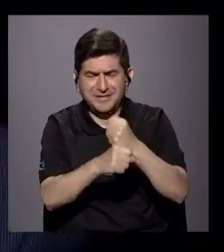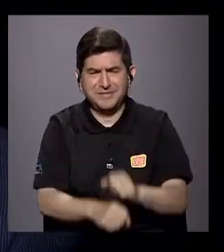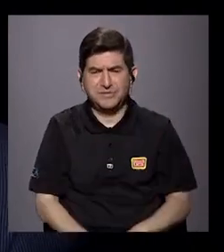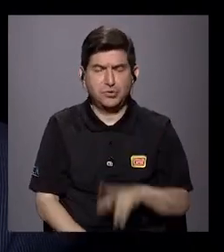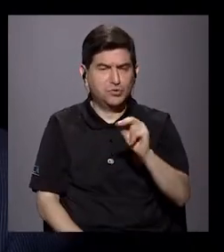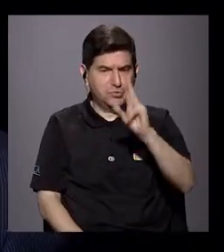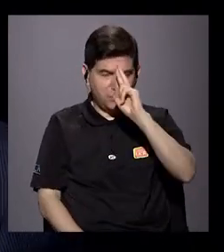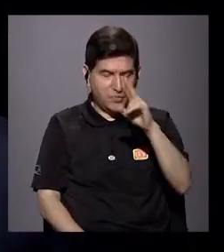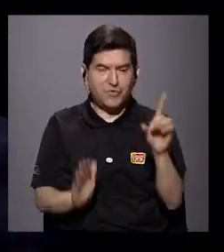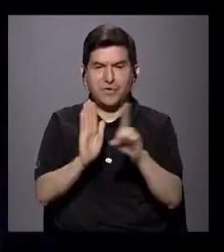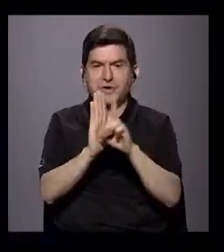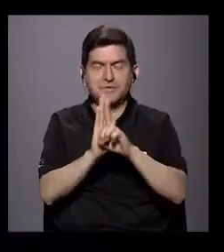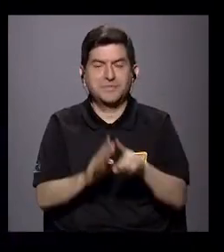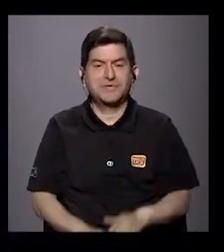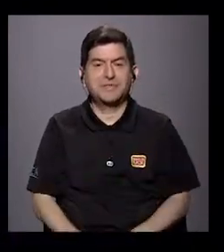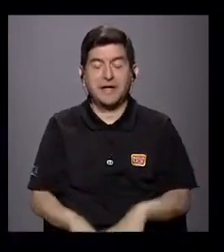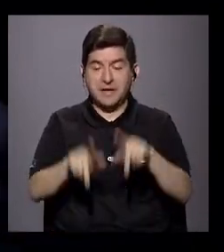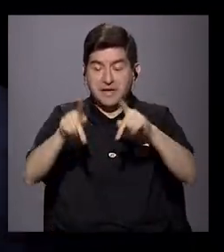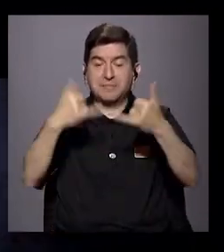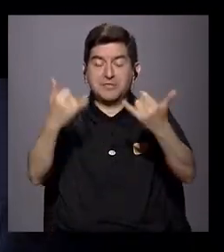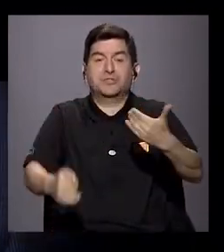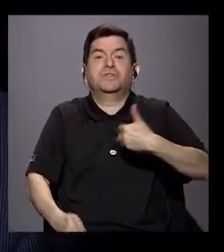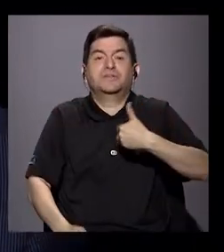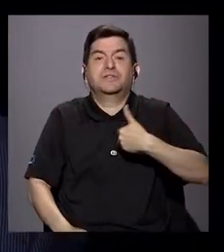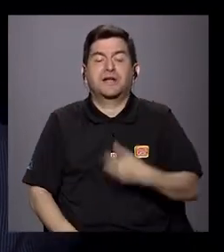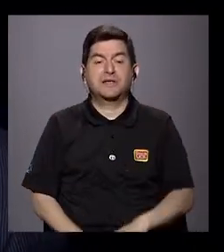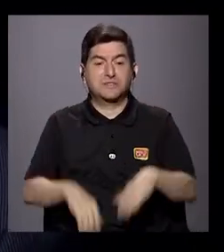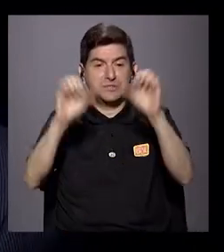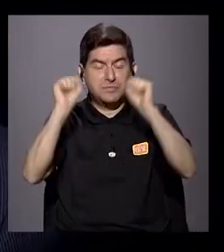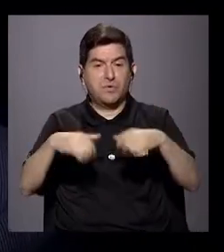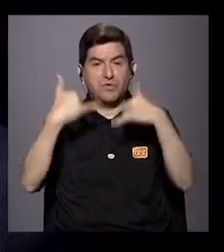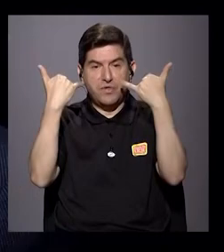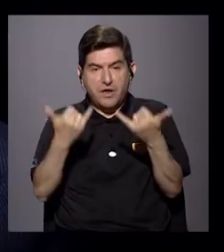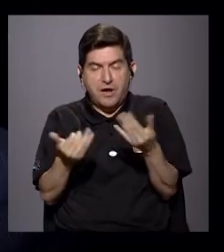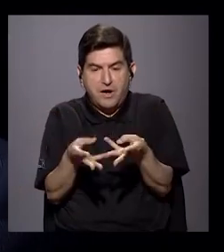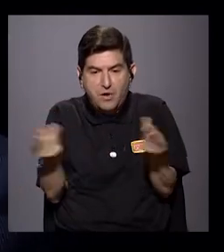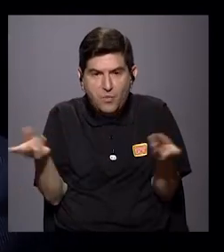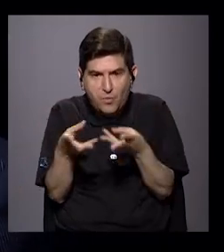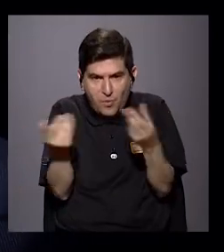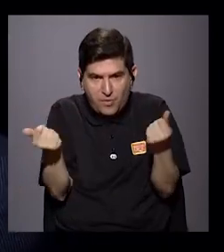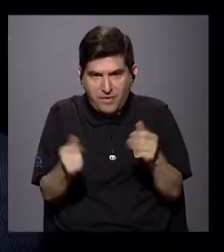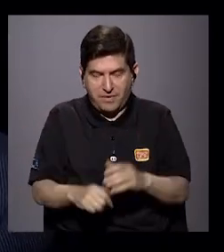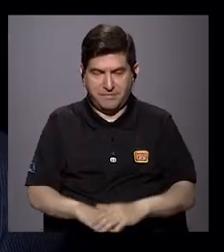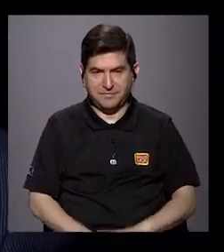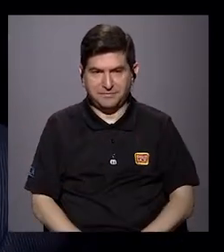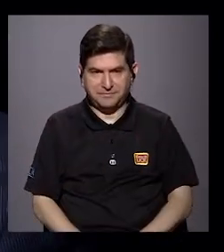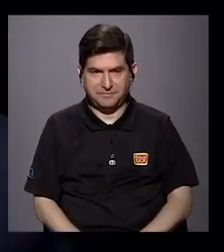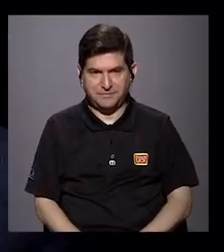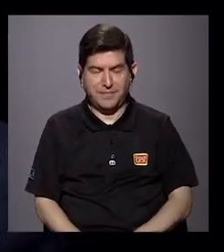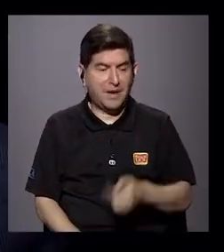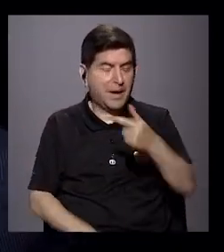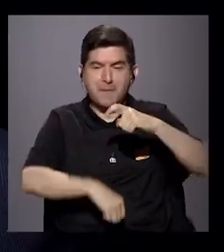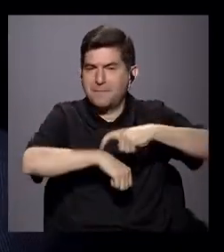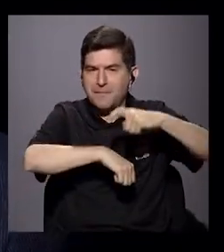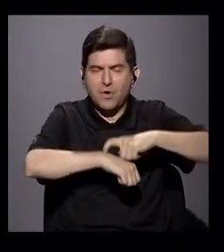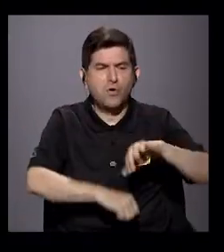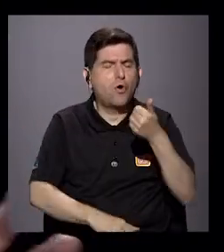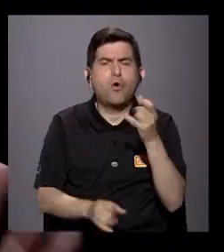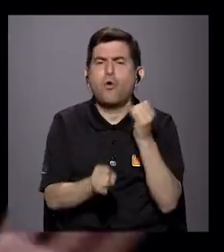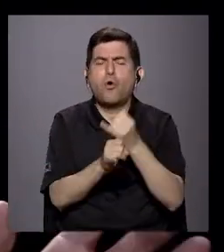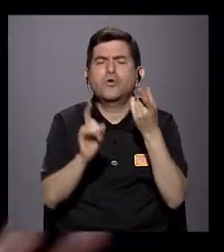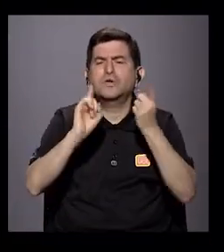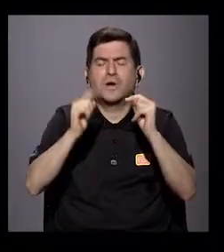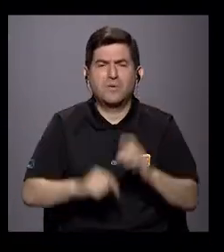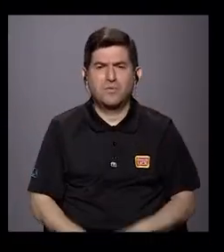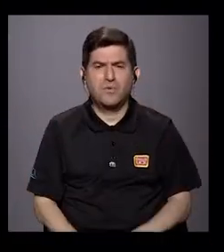reconocido esos derechos que ya las personas tenían para poder ahora solventarlos en tan poco tiempo. ¿Qué otra institución?